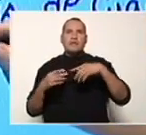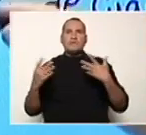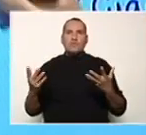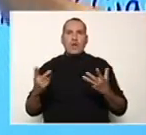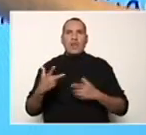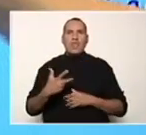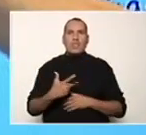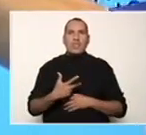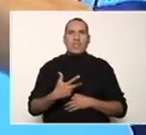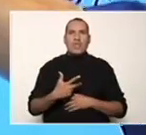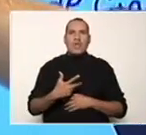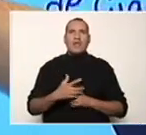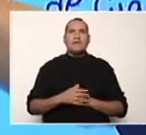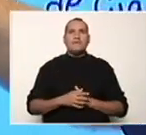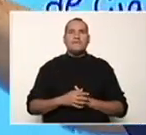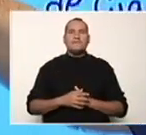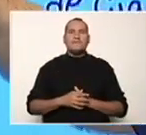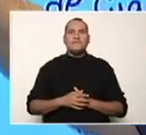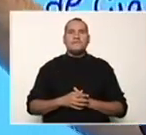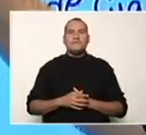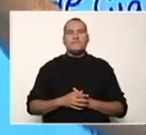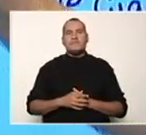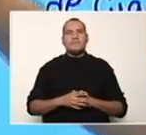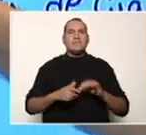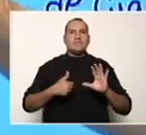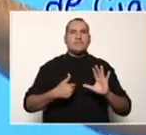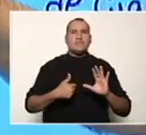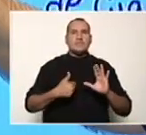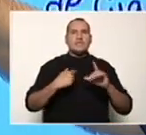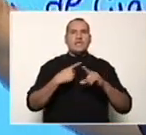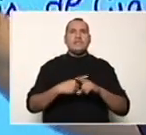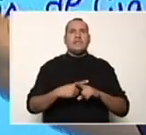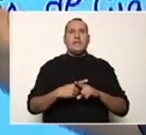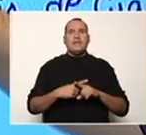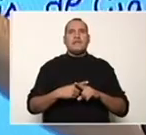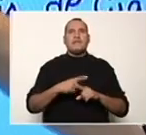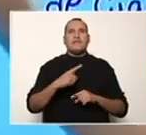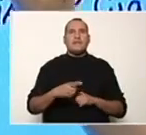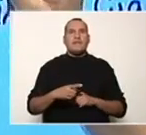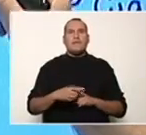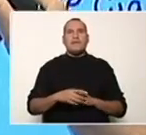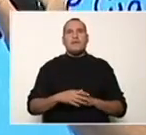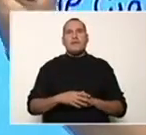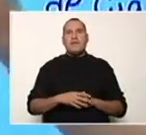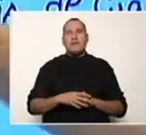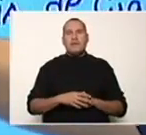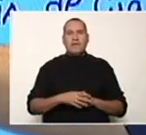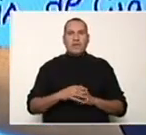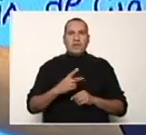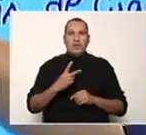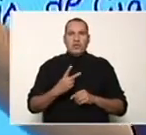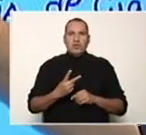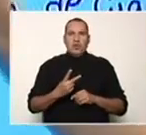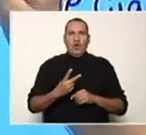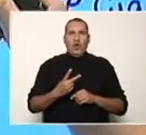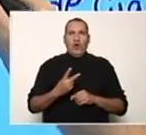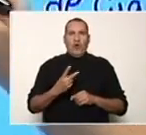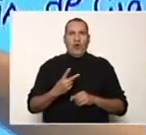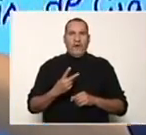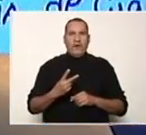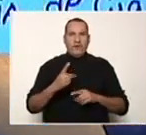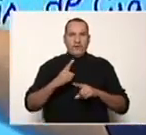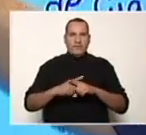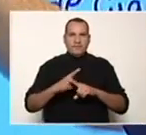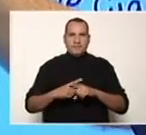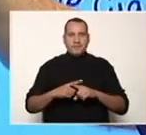3. Y en el término del centro me tiene que dar 2 por 3 por x. 2 por